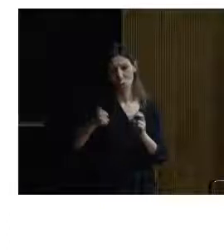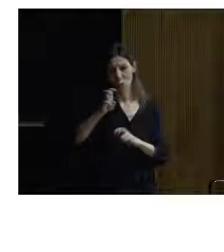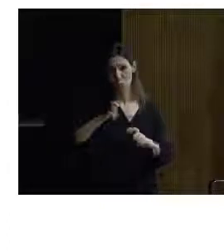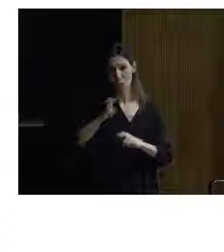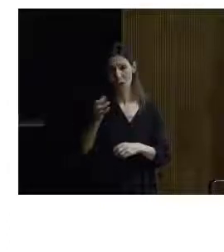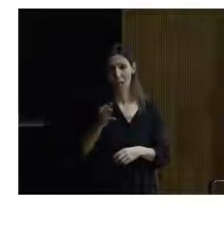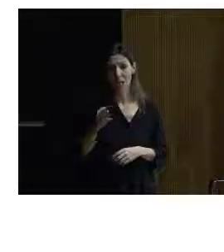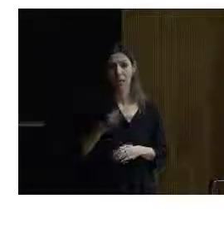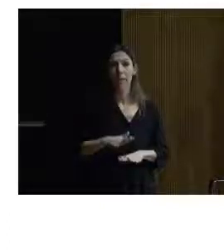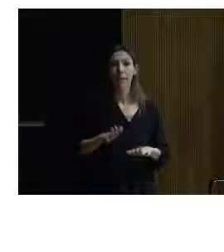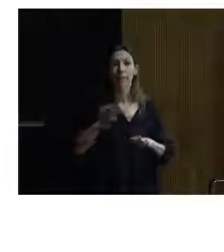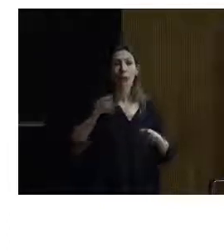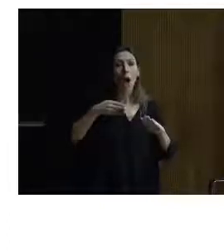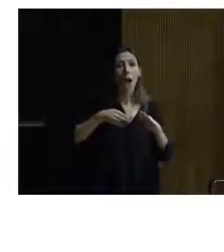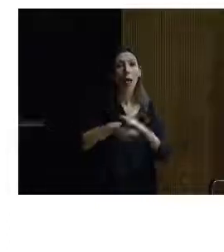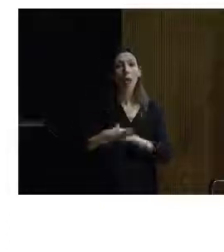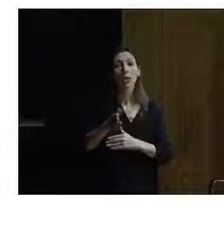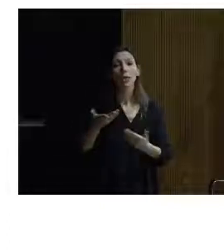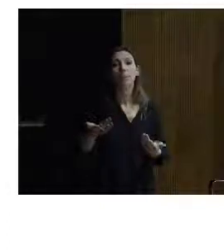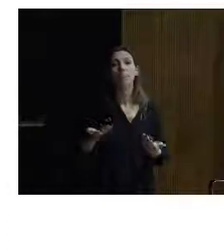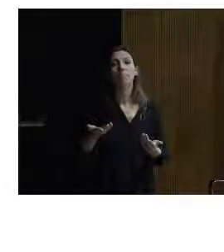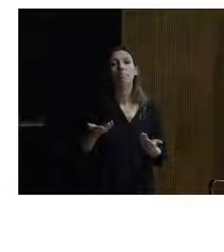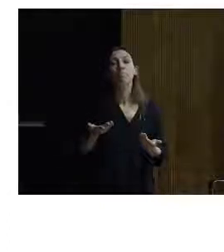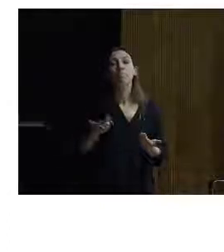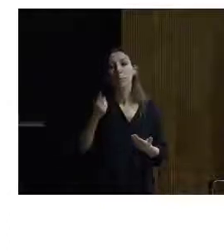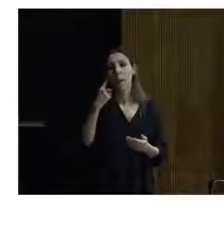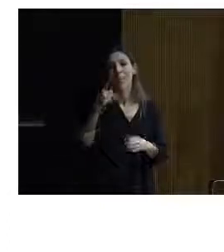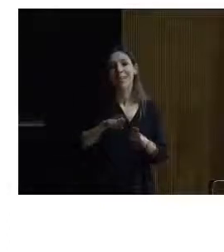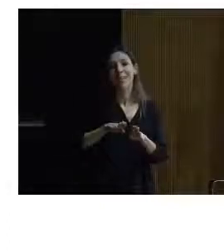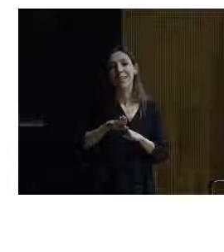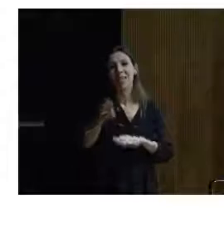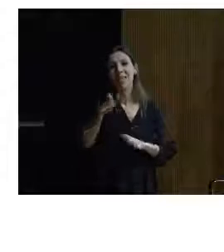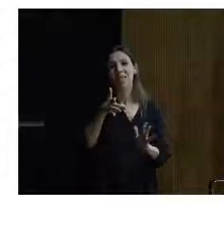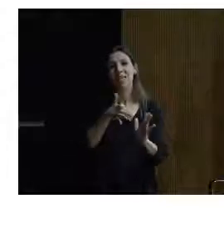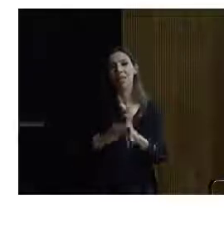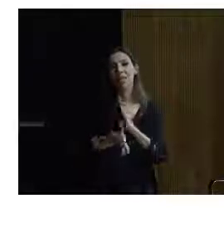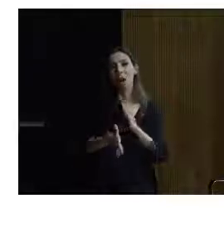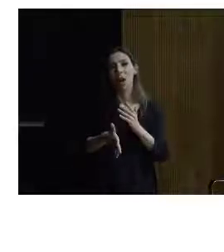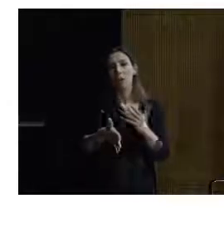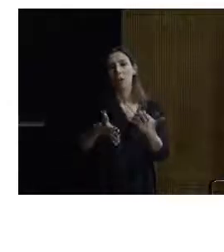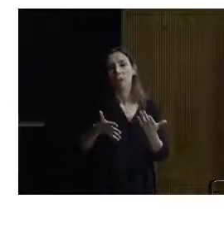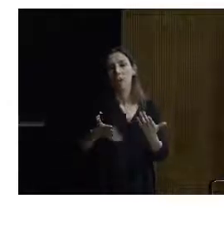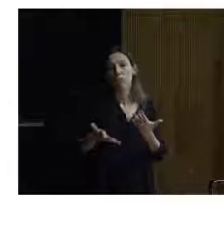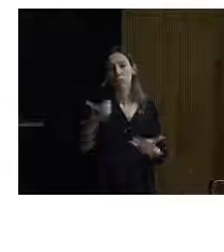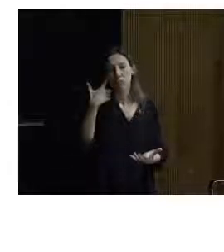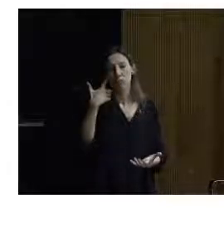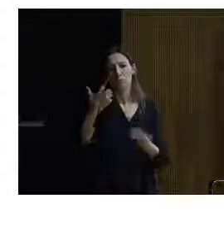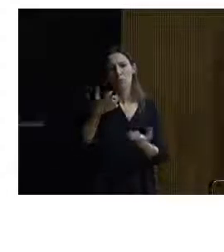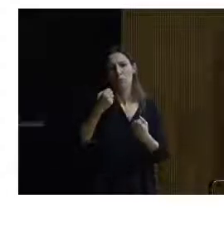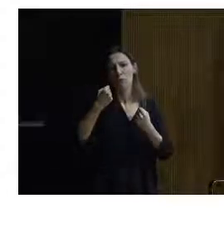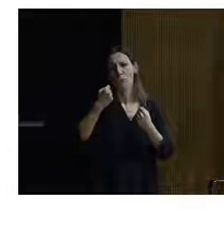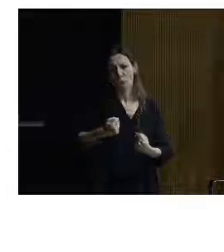bueno, hice una serie de gráficos diciendo que una rampa iba a ser de un impacto excesivo para la imagen del castillo.